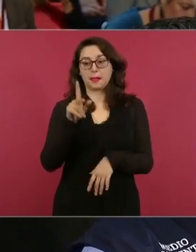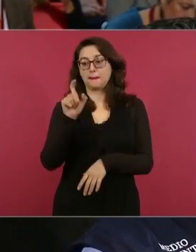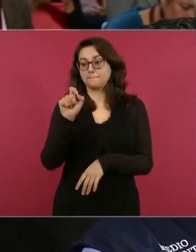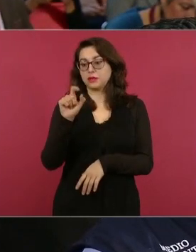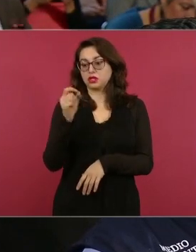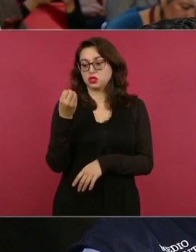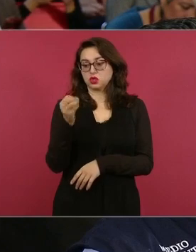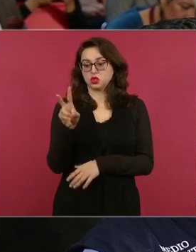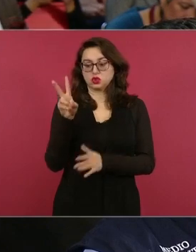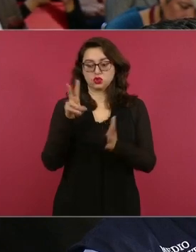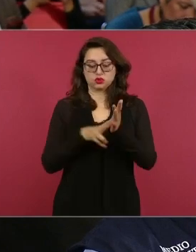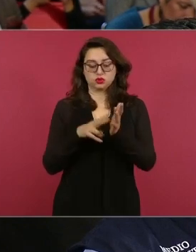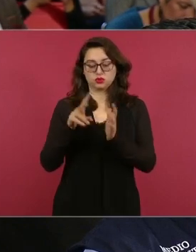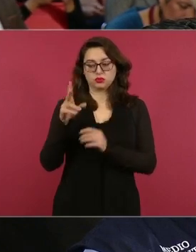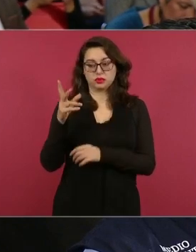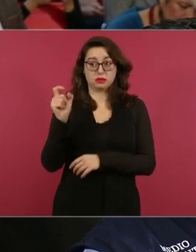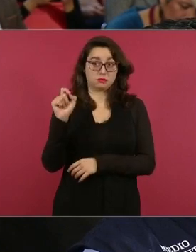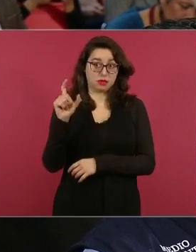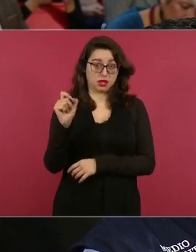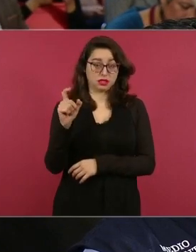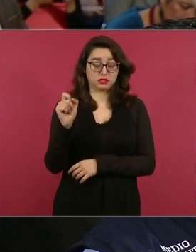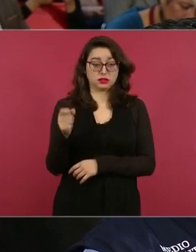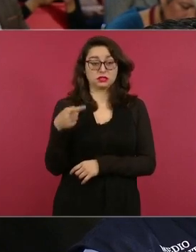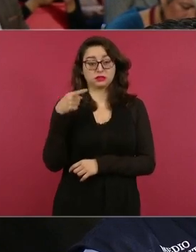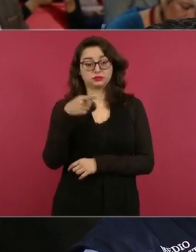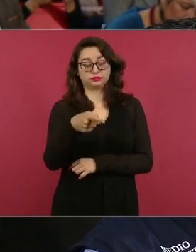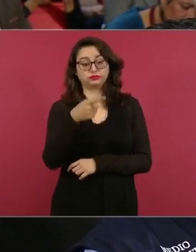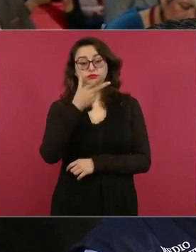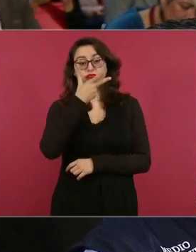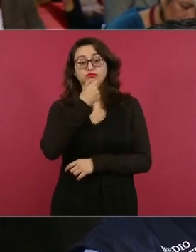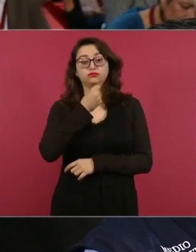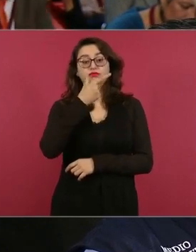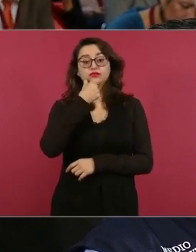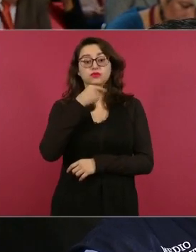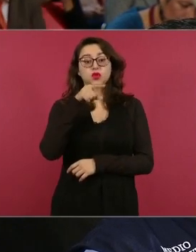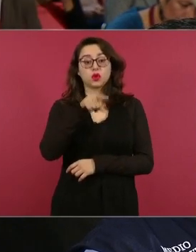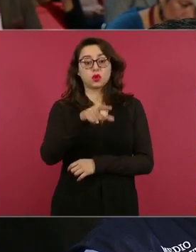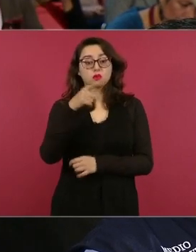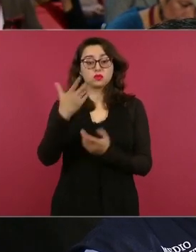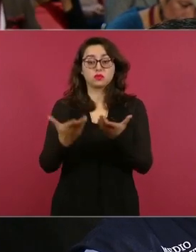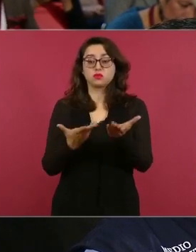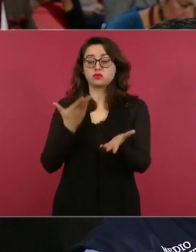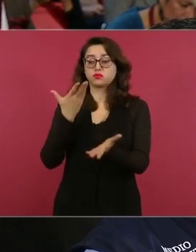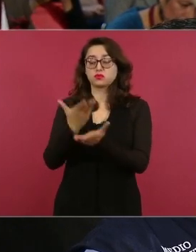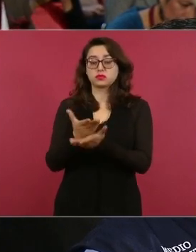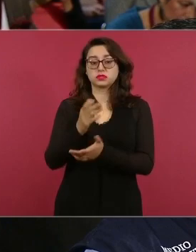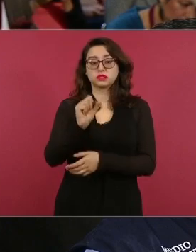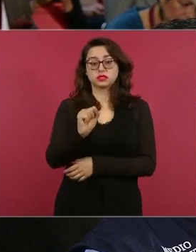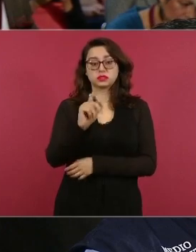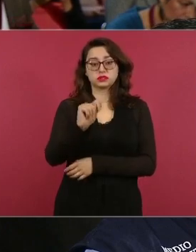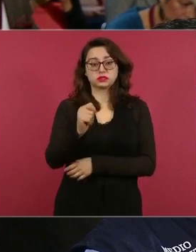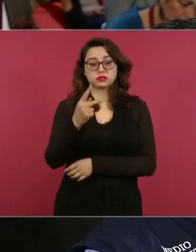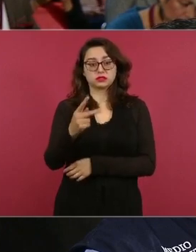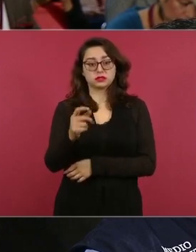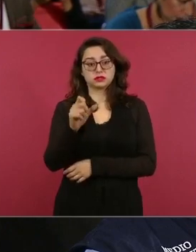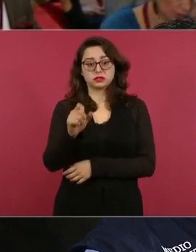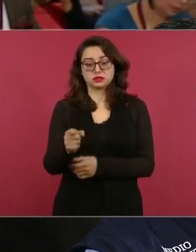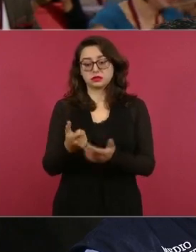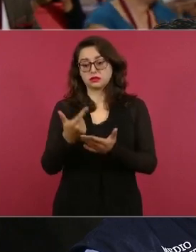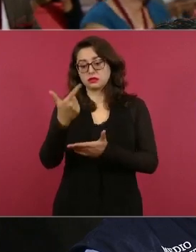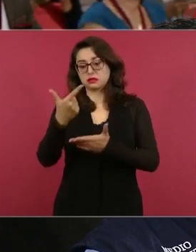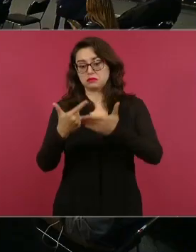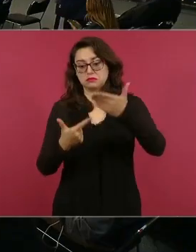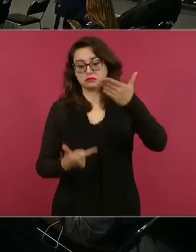Pruido Cueto el autonombrado representante legal del sindicato de maniobristas presentó ante la Secretaría de Trabajo y Previsión Social un padrón